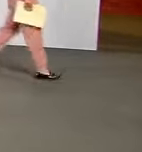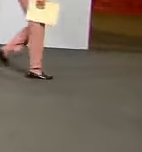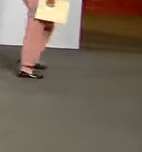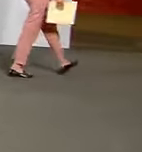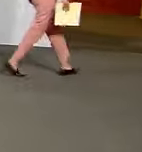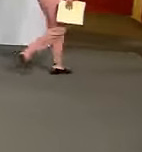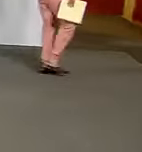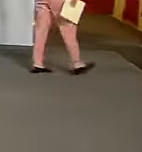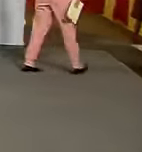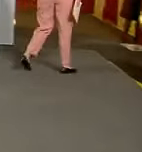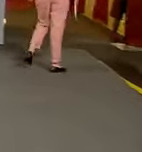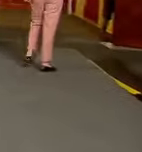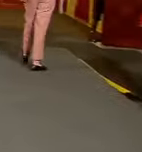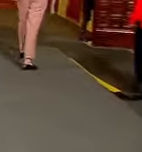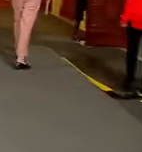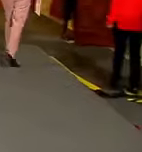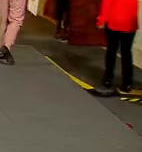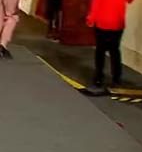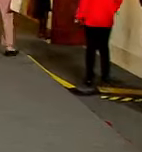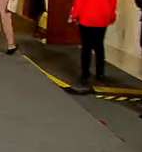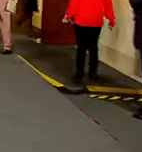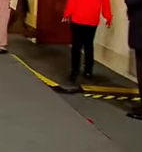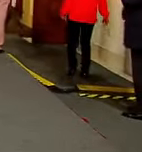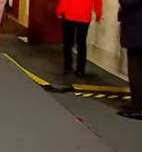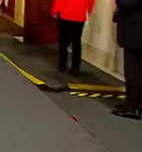gracias gracias Gracias.